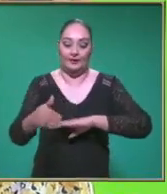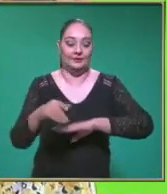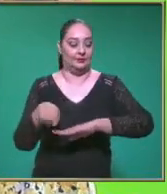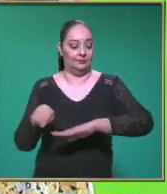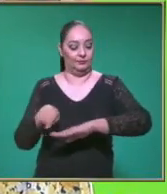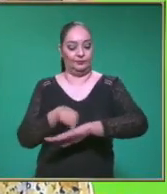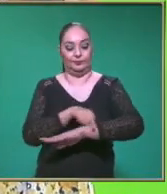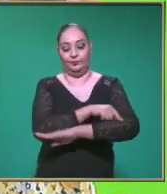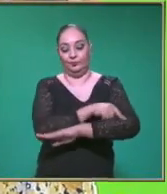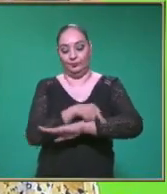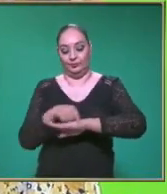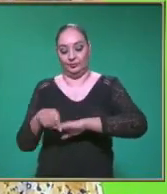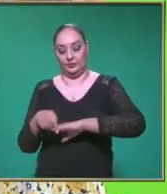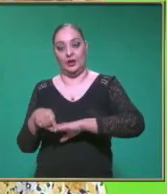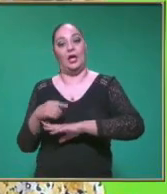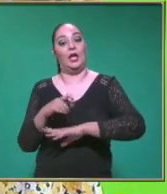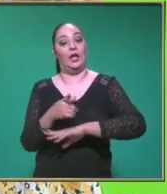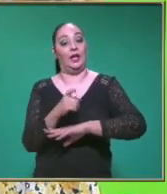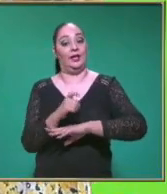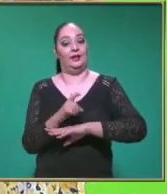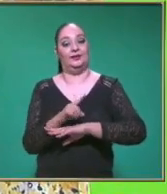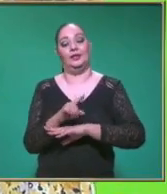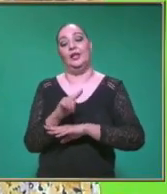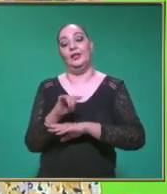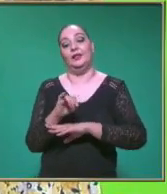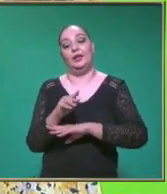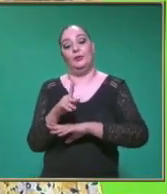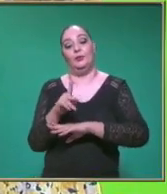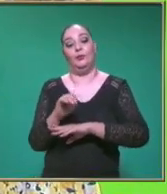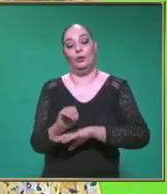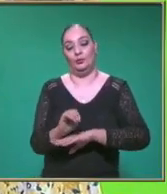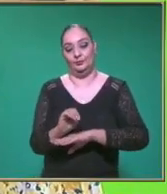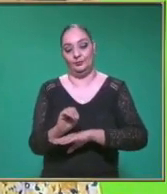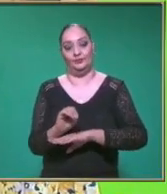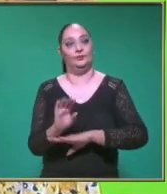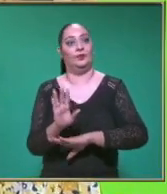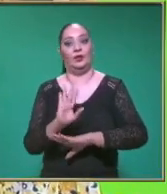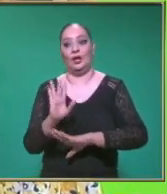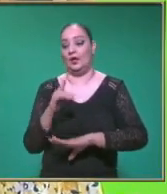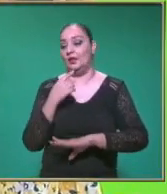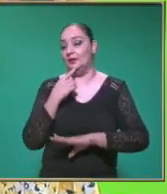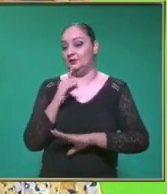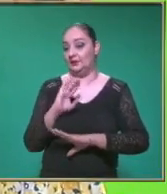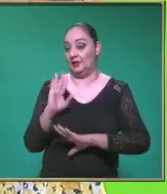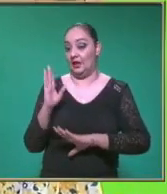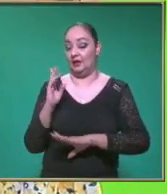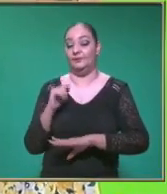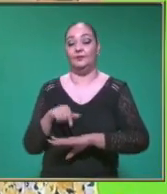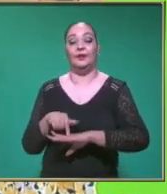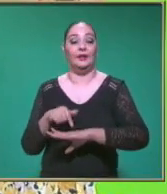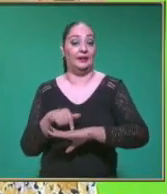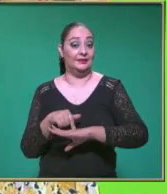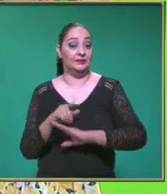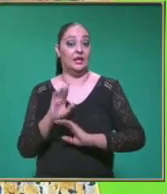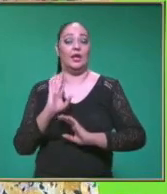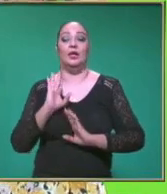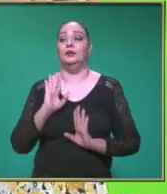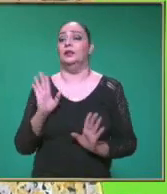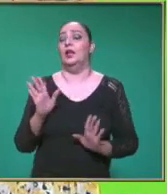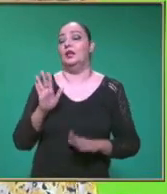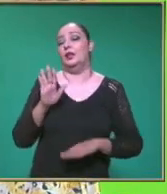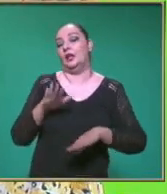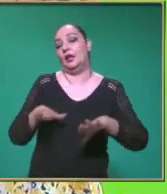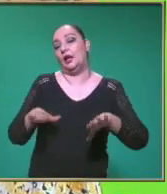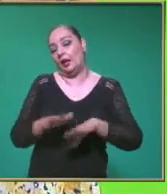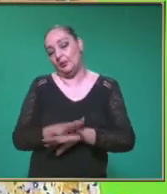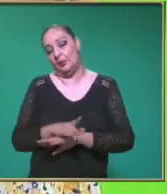nosotros Tengamos un cronómetro Y alguien te tenga El tiempo que te está Marcando en una carrera Pues ahí ya va a variar Esa